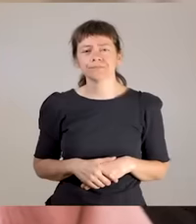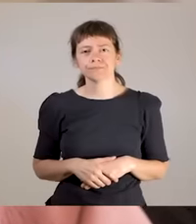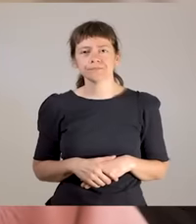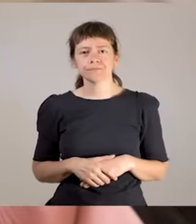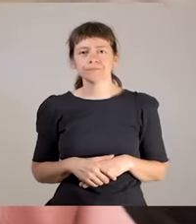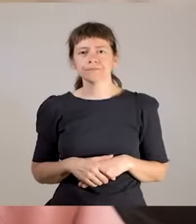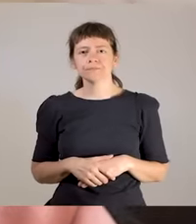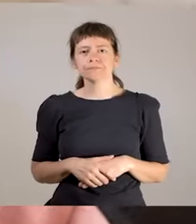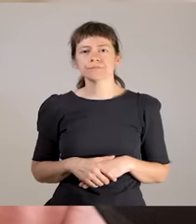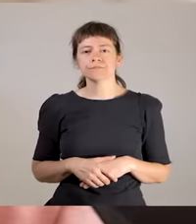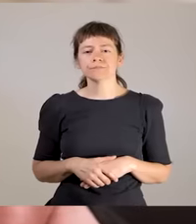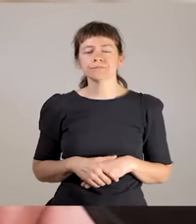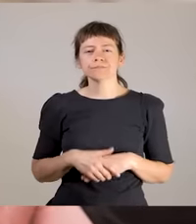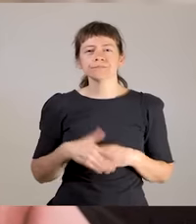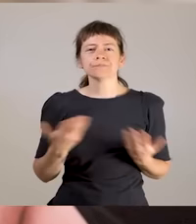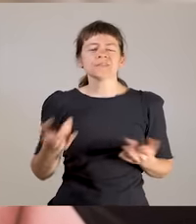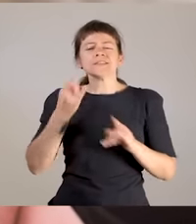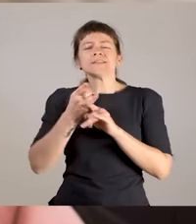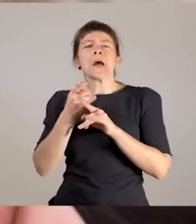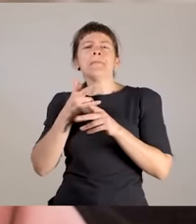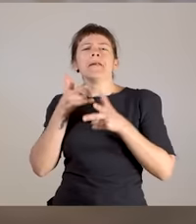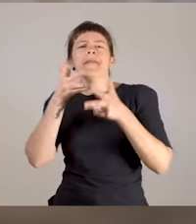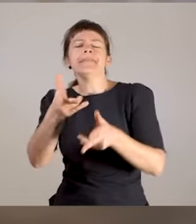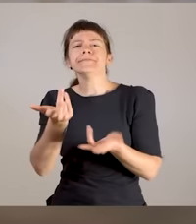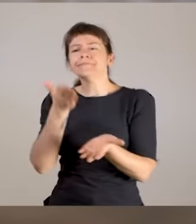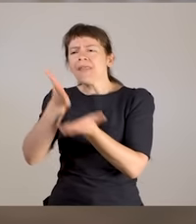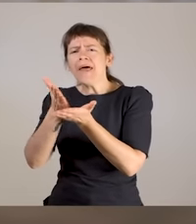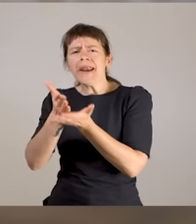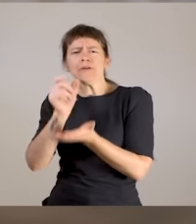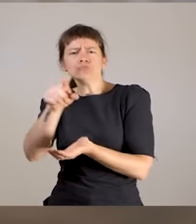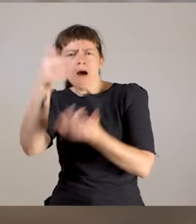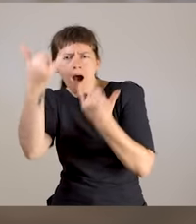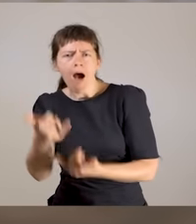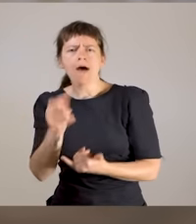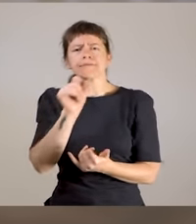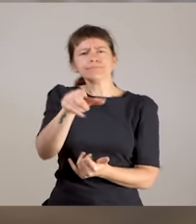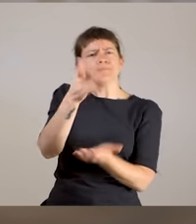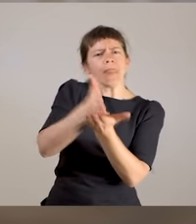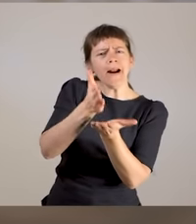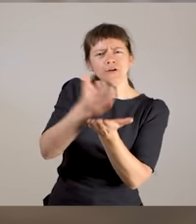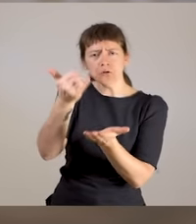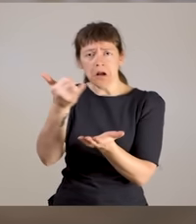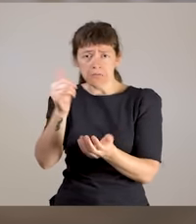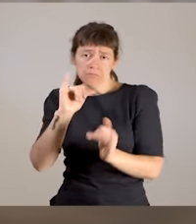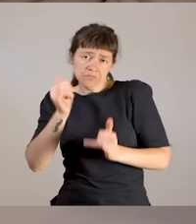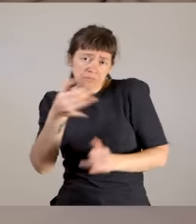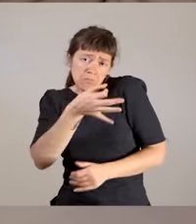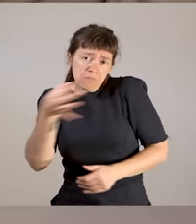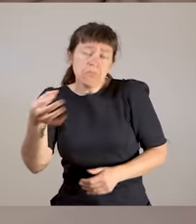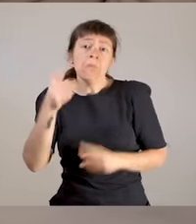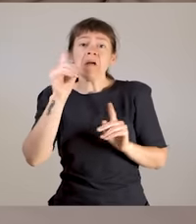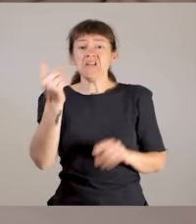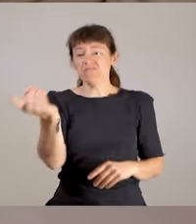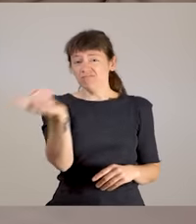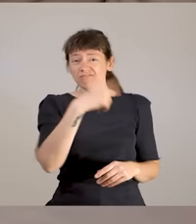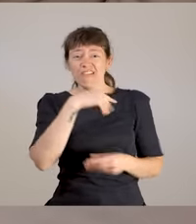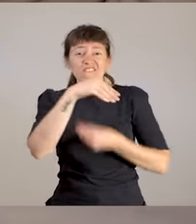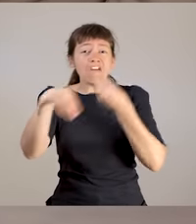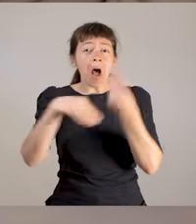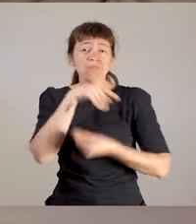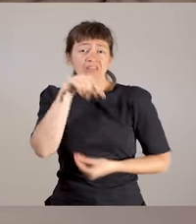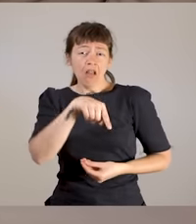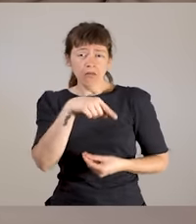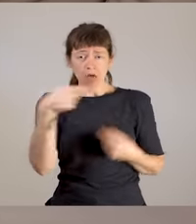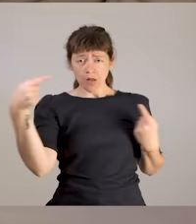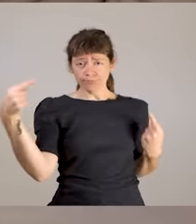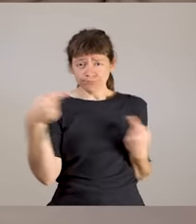Te dicen, ¿no? Vos tenés derecho a esto, tenés derecho a aquello. Y cuando vos vas a tu casa y no sucede, ¿no? Porque tu familia sigue creyendo que